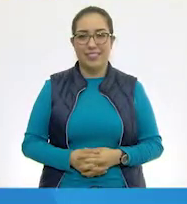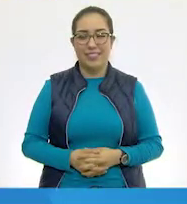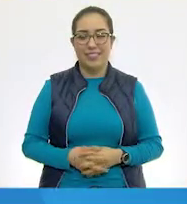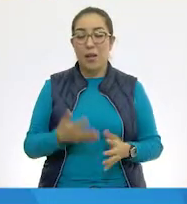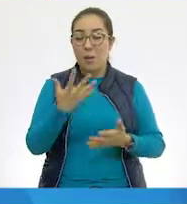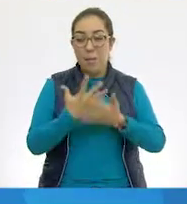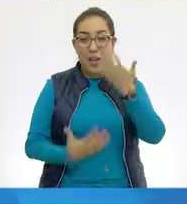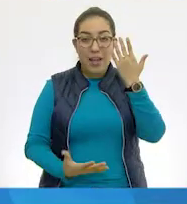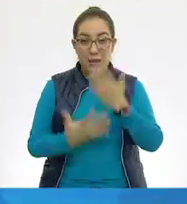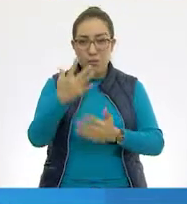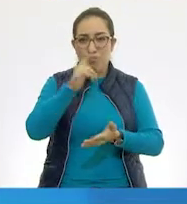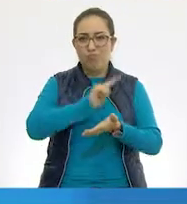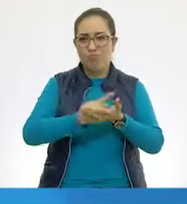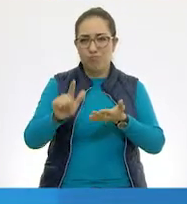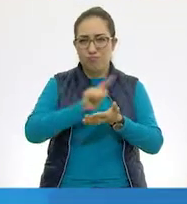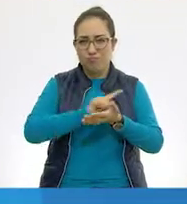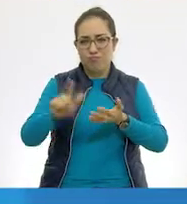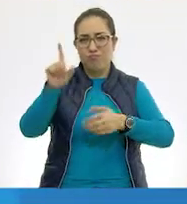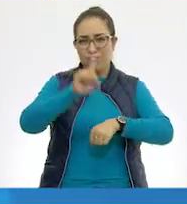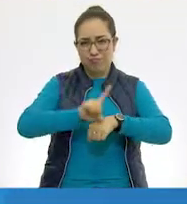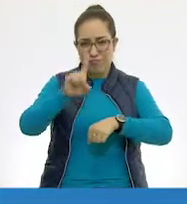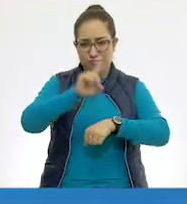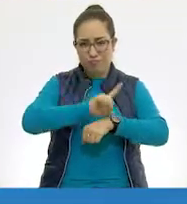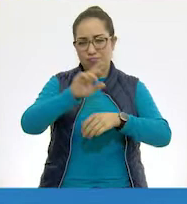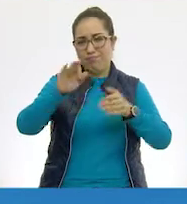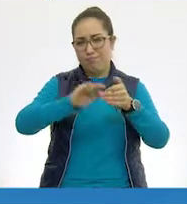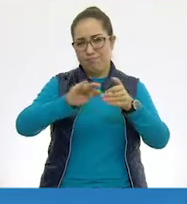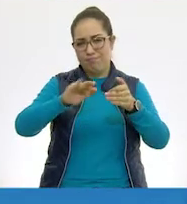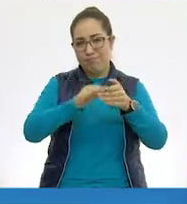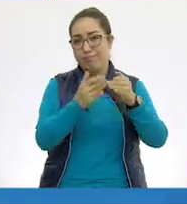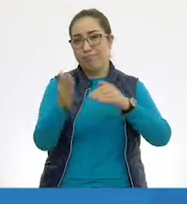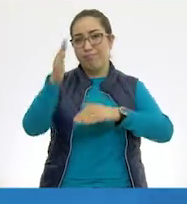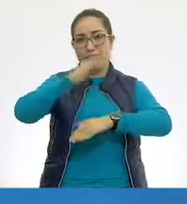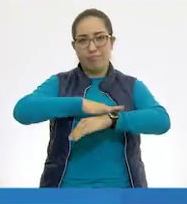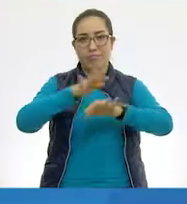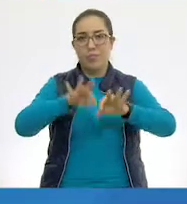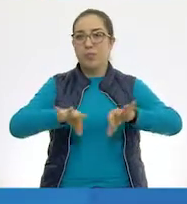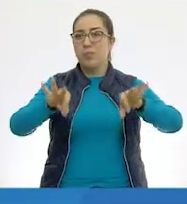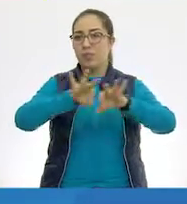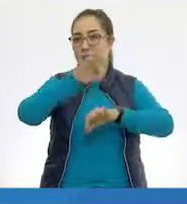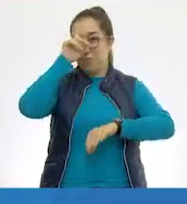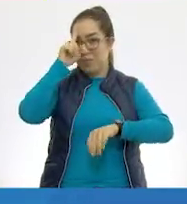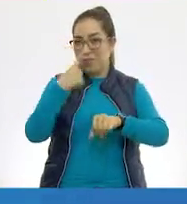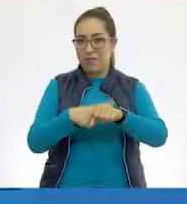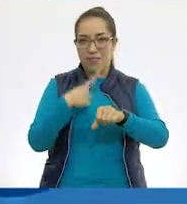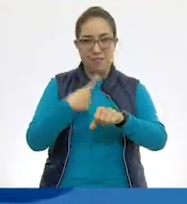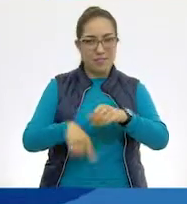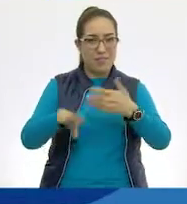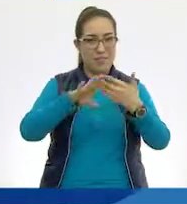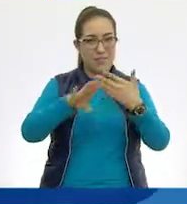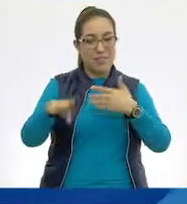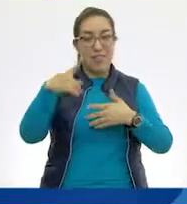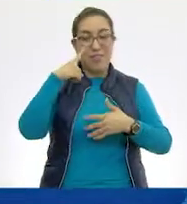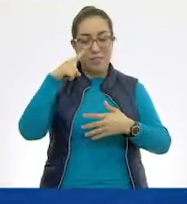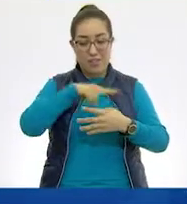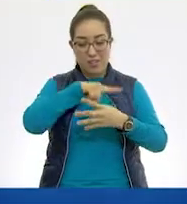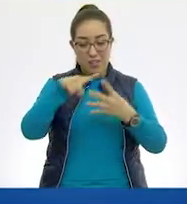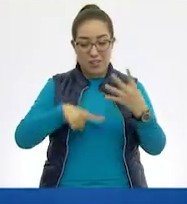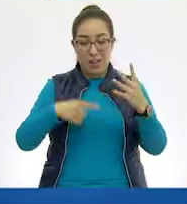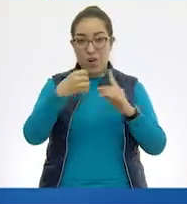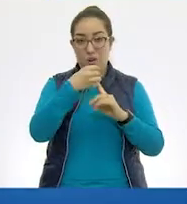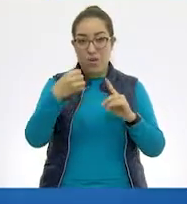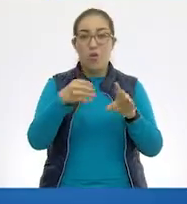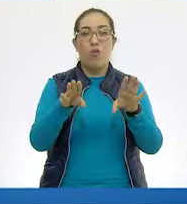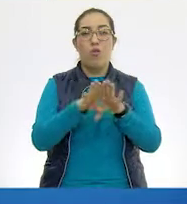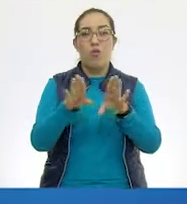Lavarnos las manos varias veces al día es importante para prevenir cualquier enfermedad. Sigue estos pasos para